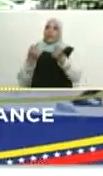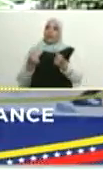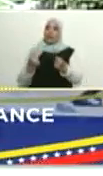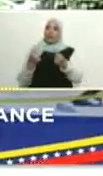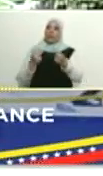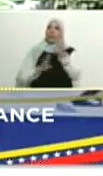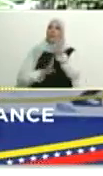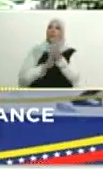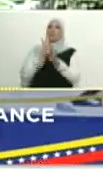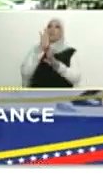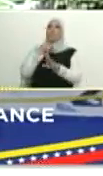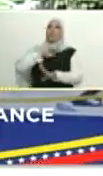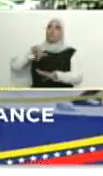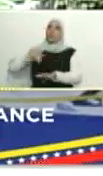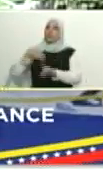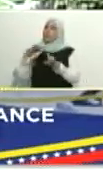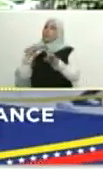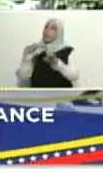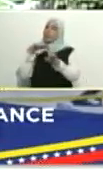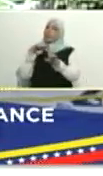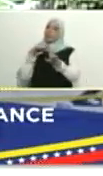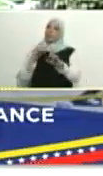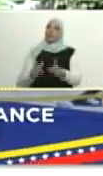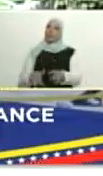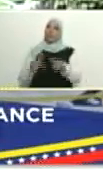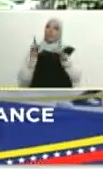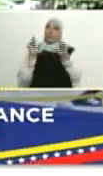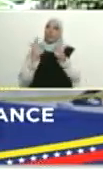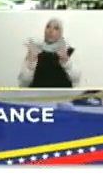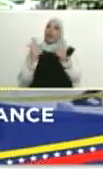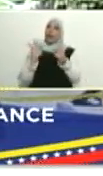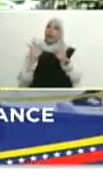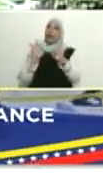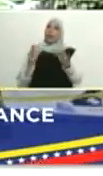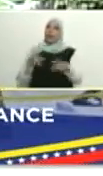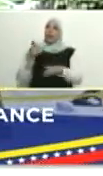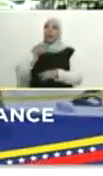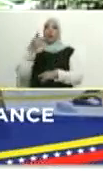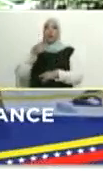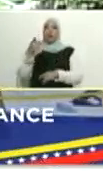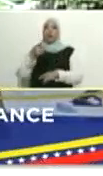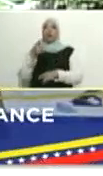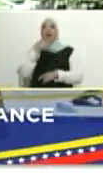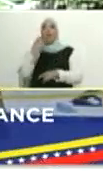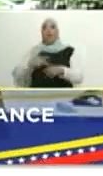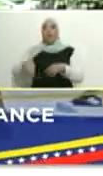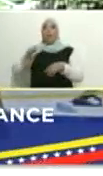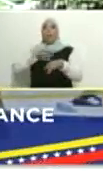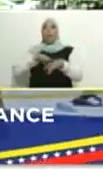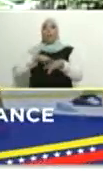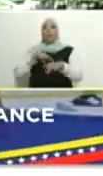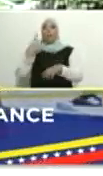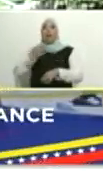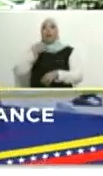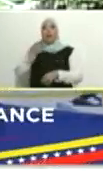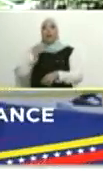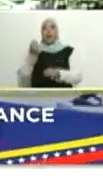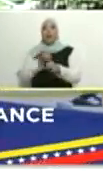su recuperación. No permitamos que se politicen el peor concepto de la politiquería,